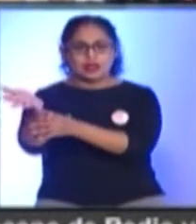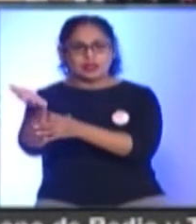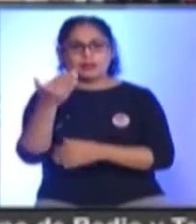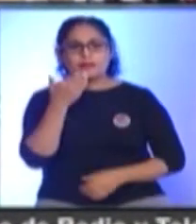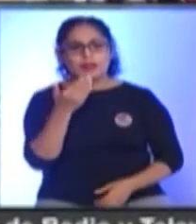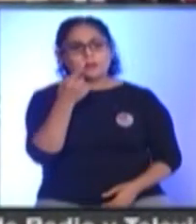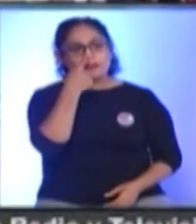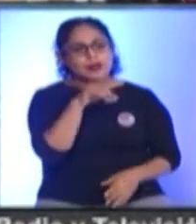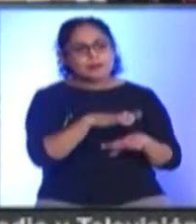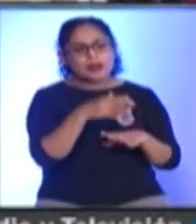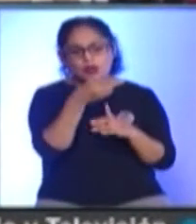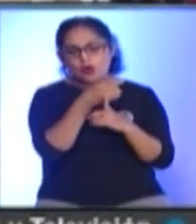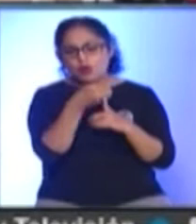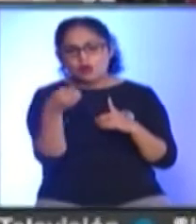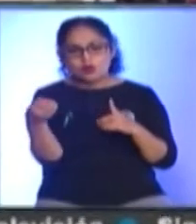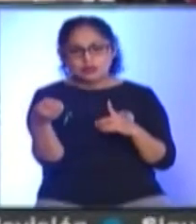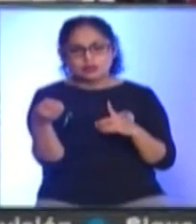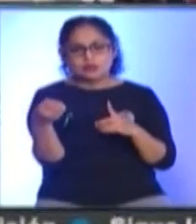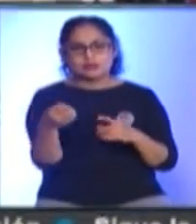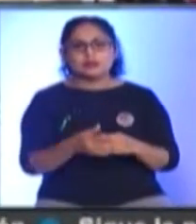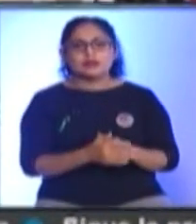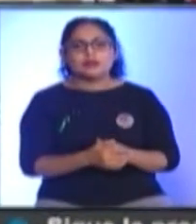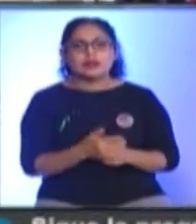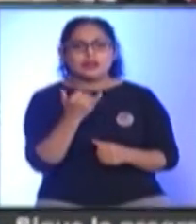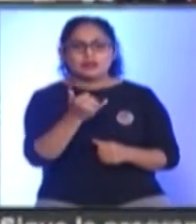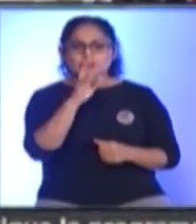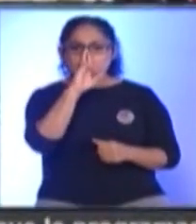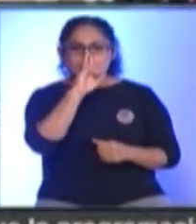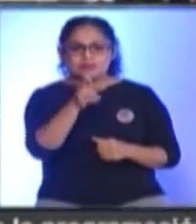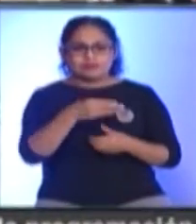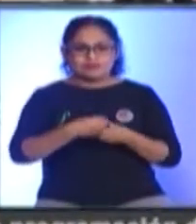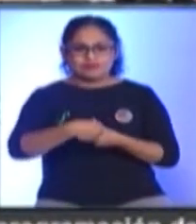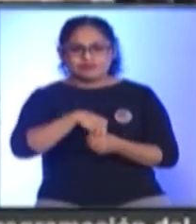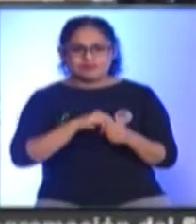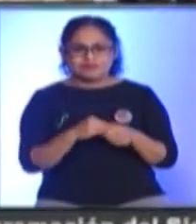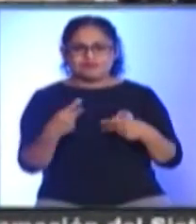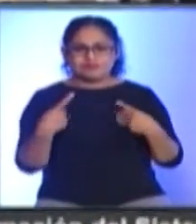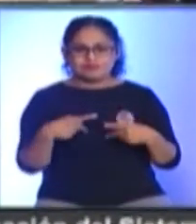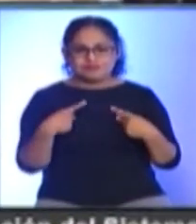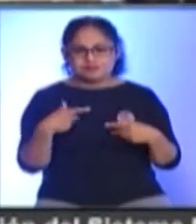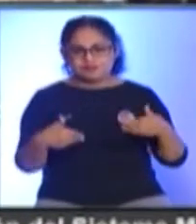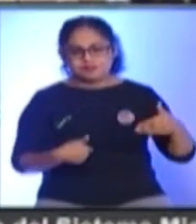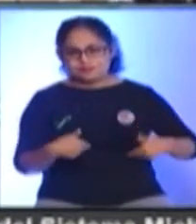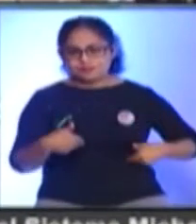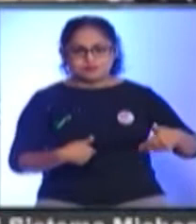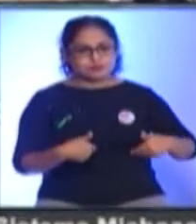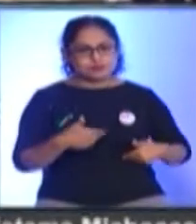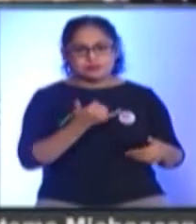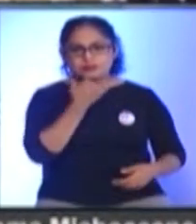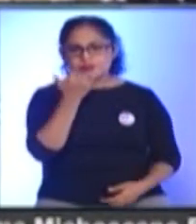celebración Adecuada Y sobre todo Evitar Que la Cadena De contagios Se